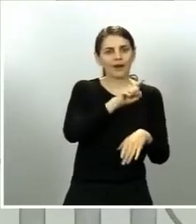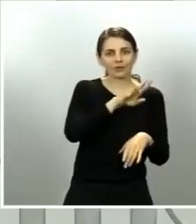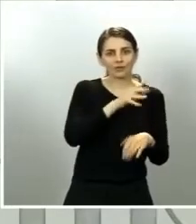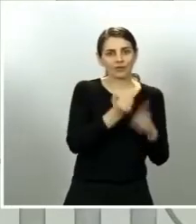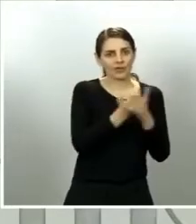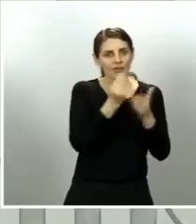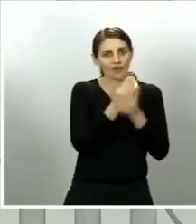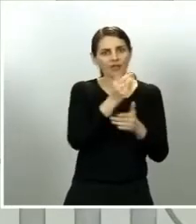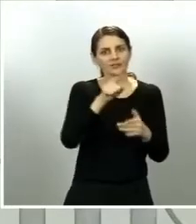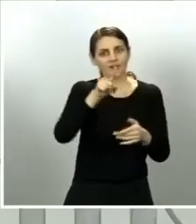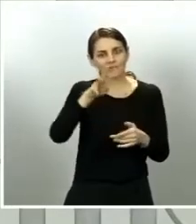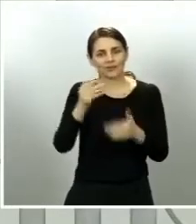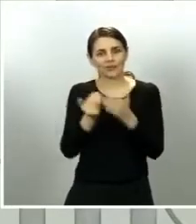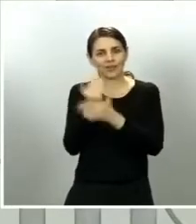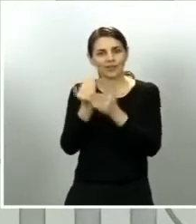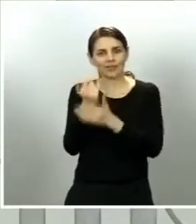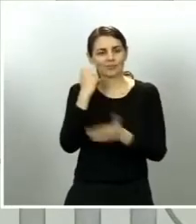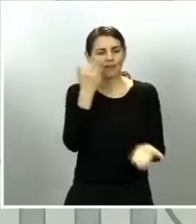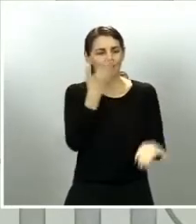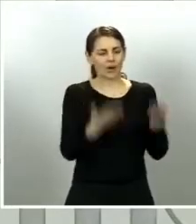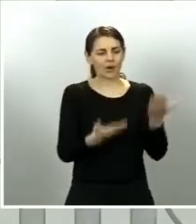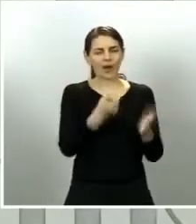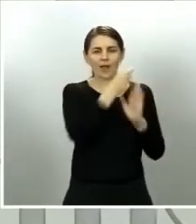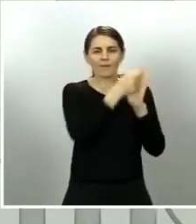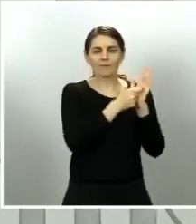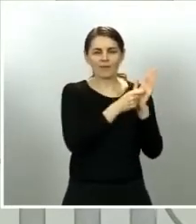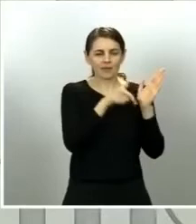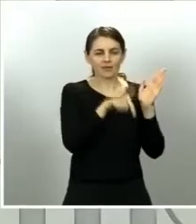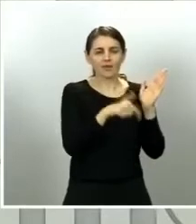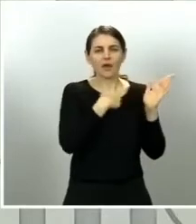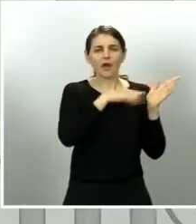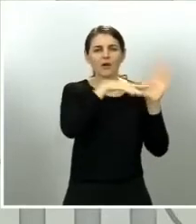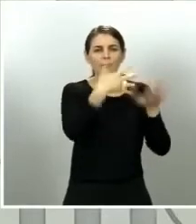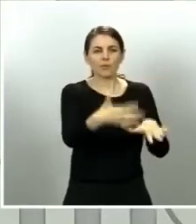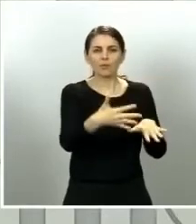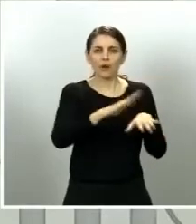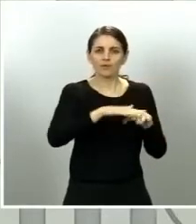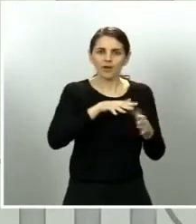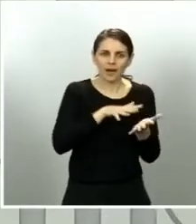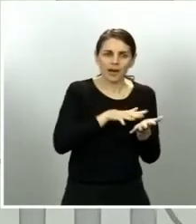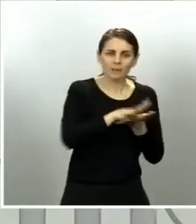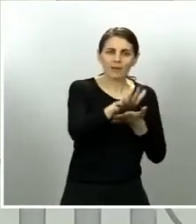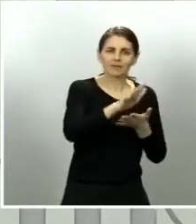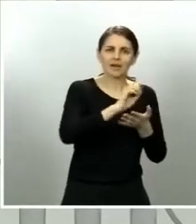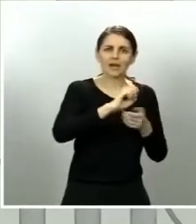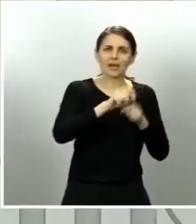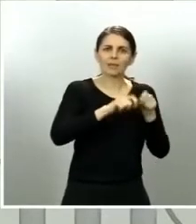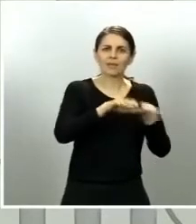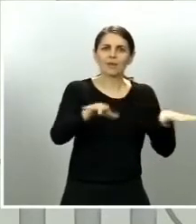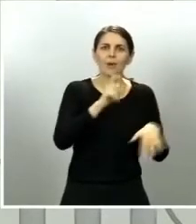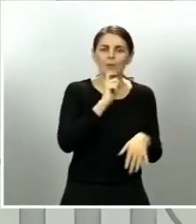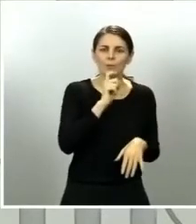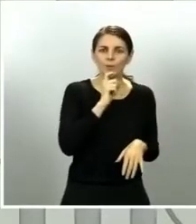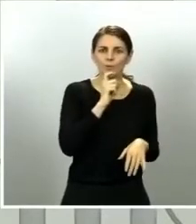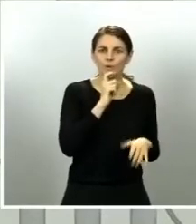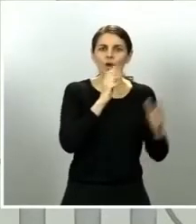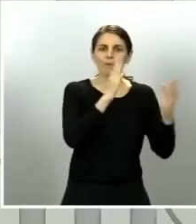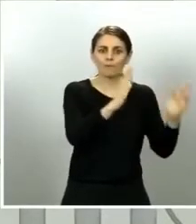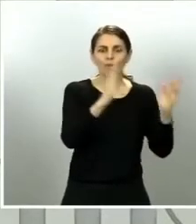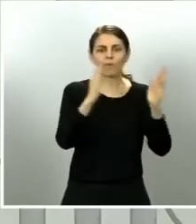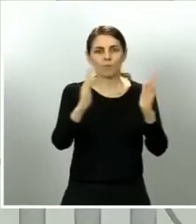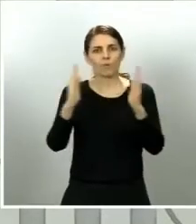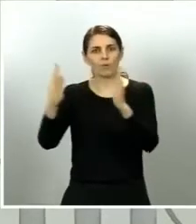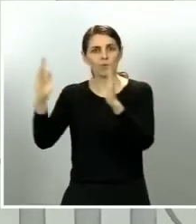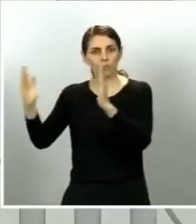medidas de desescalado impactan en la evolución de la epidemia y teniendo también conciencia a todos de que si las cosas no evolucionan como está